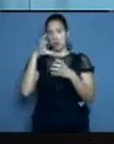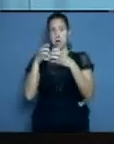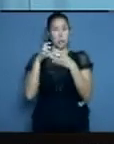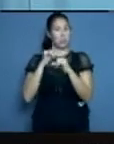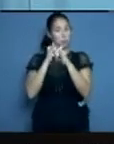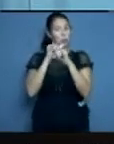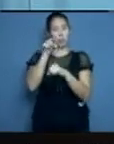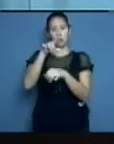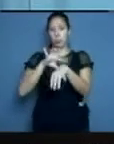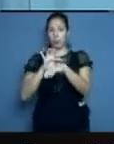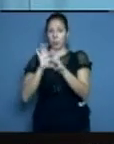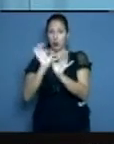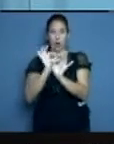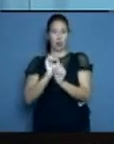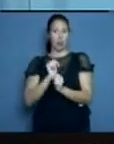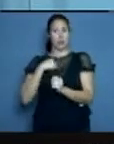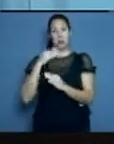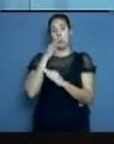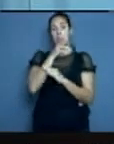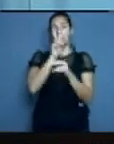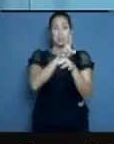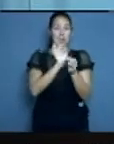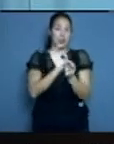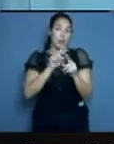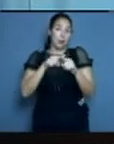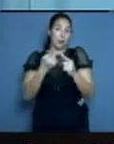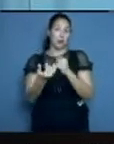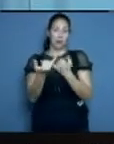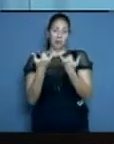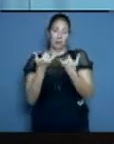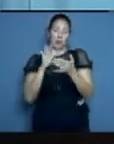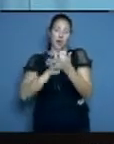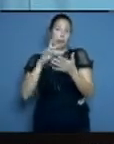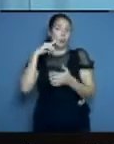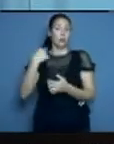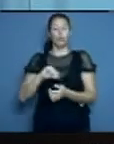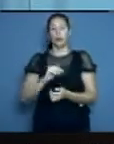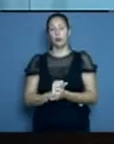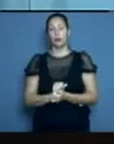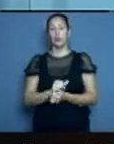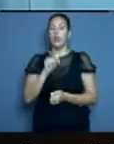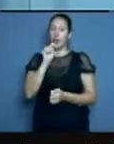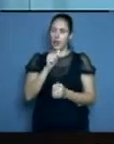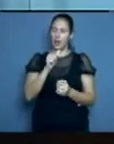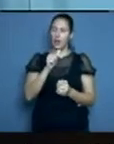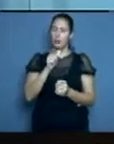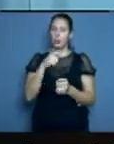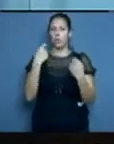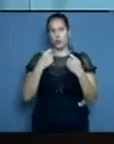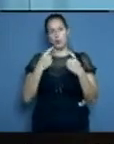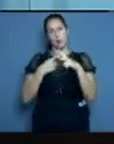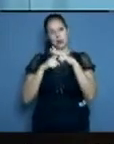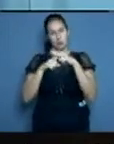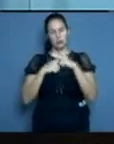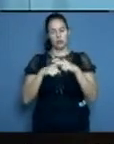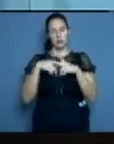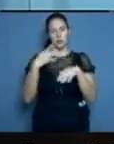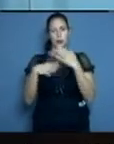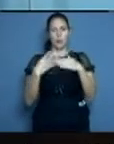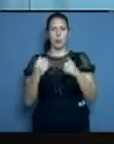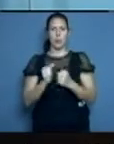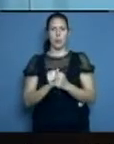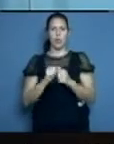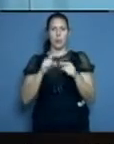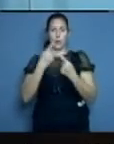resolver este proceso, este mecanismo del área de salud con el médico y la enfermera de la familia, sabiendo en cada uno de los lugares